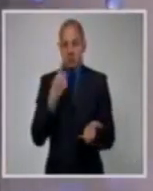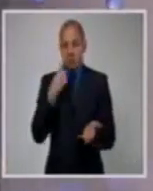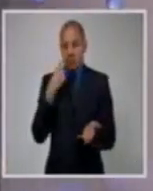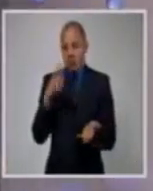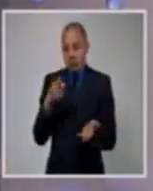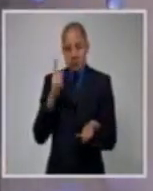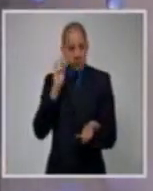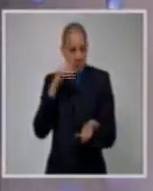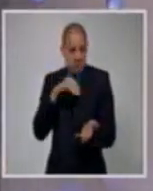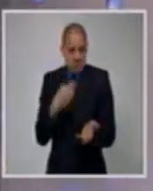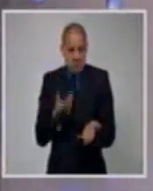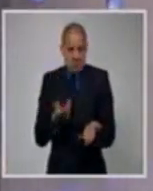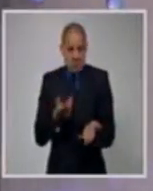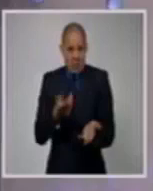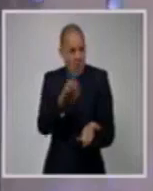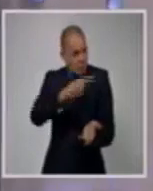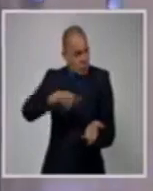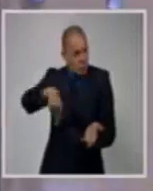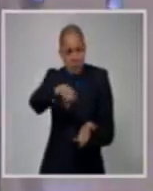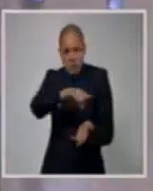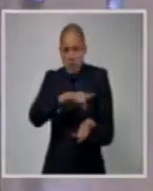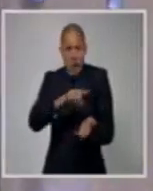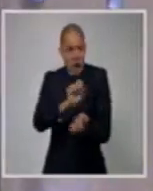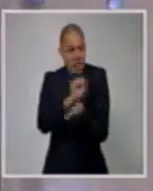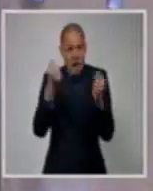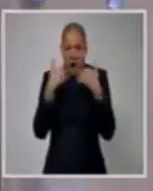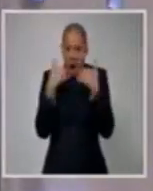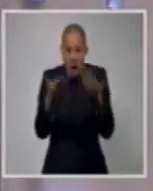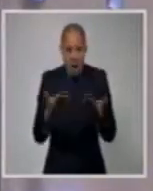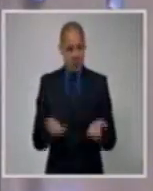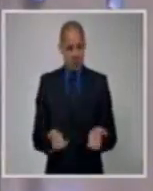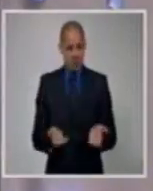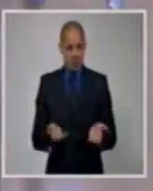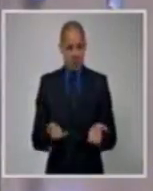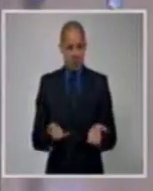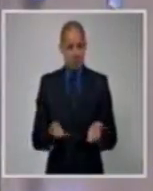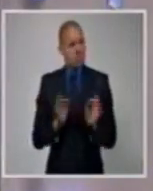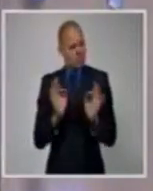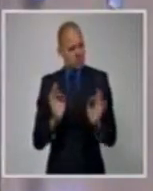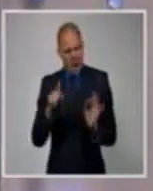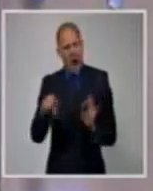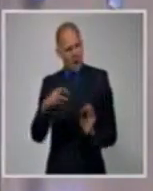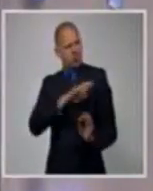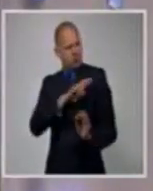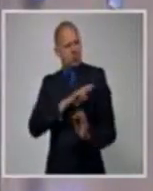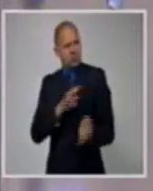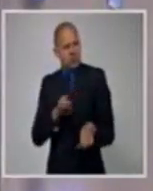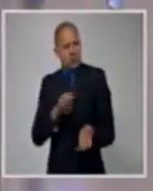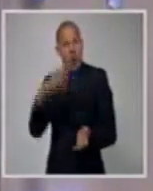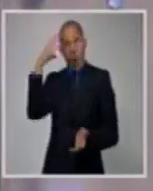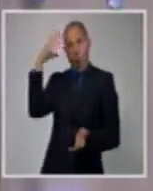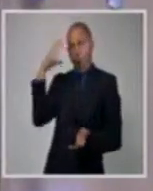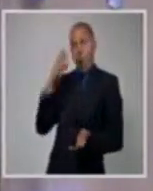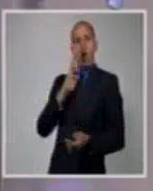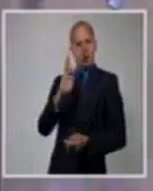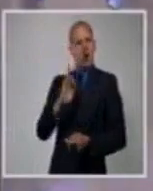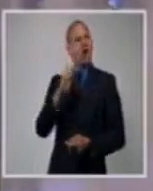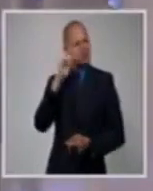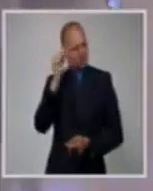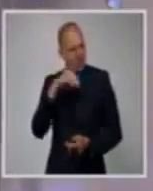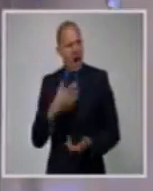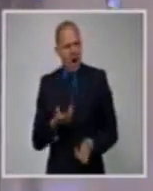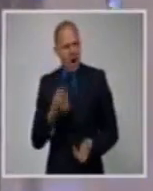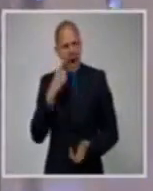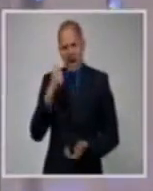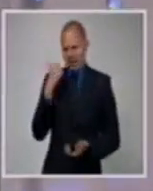agua fría. Todos tenemos ese derecho que cada uno debe exigirlo. Claro que es verdad y que el Estado debe garantizar la libertad de expresión. Claro, miren, vamos a